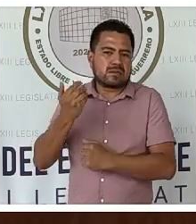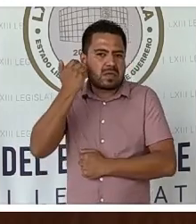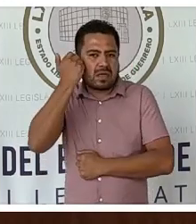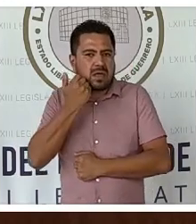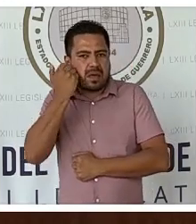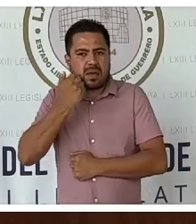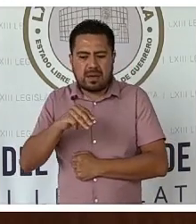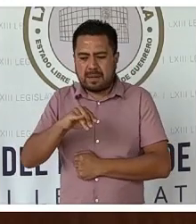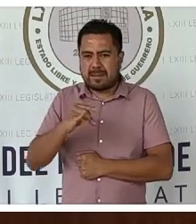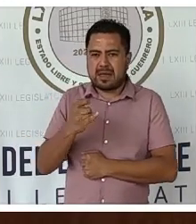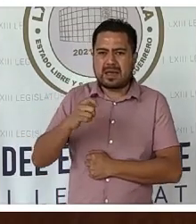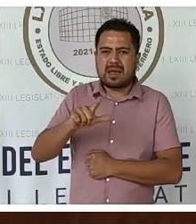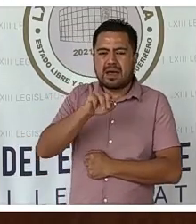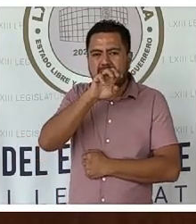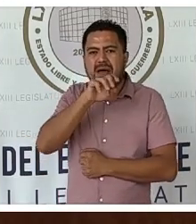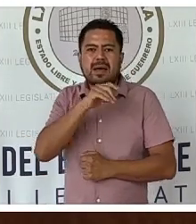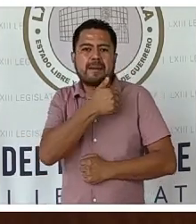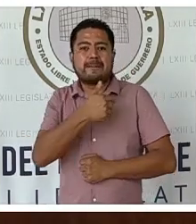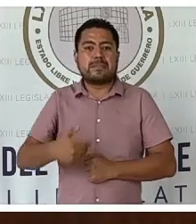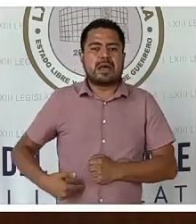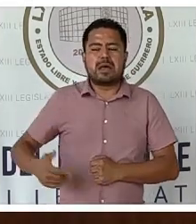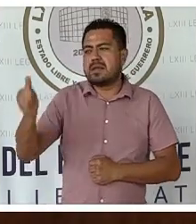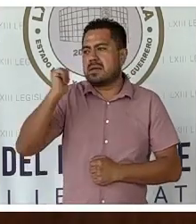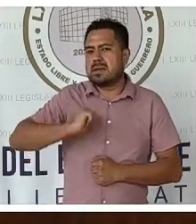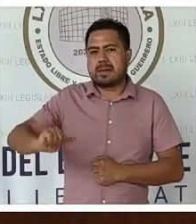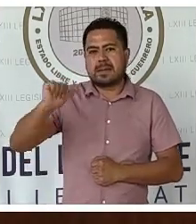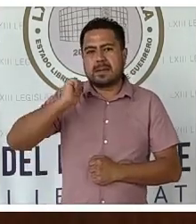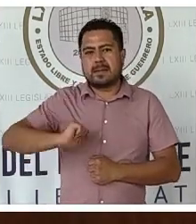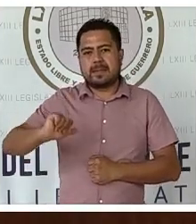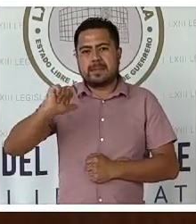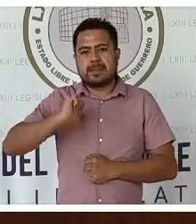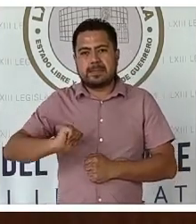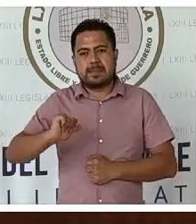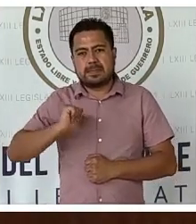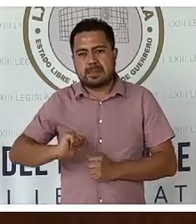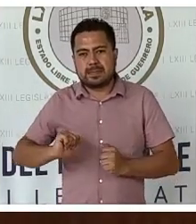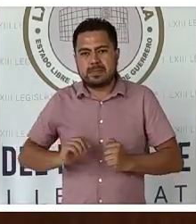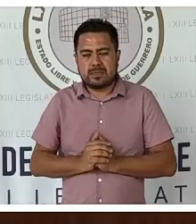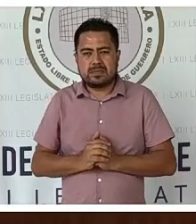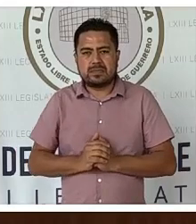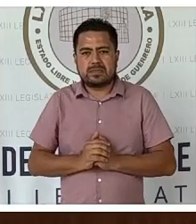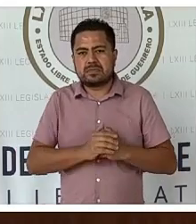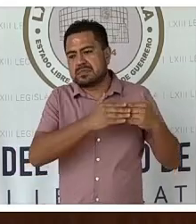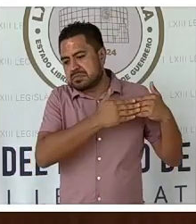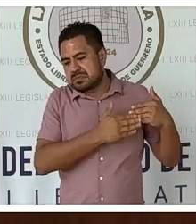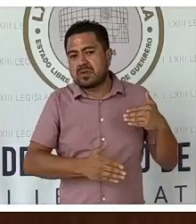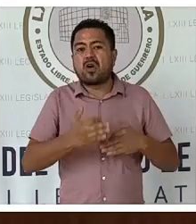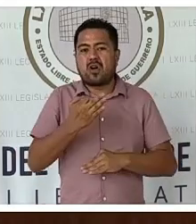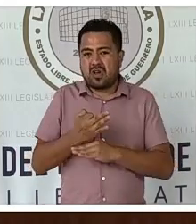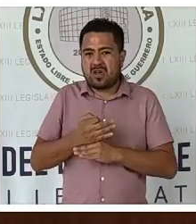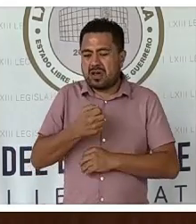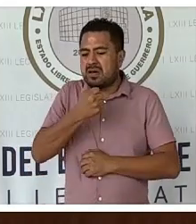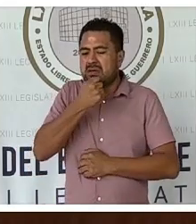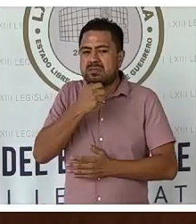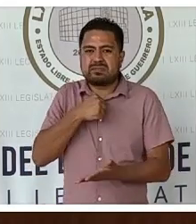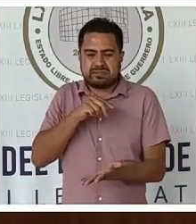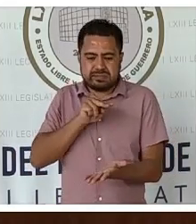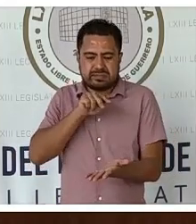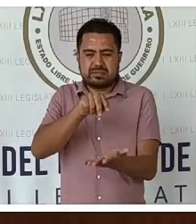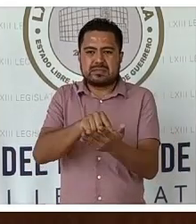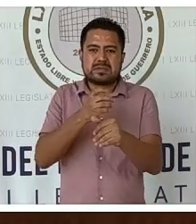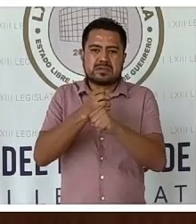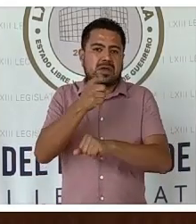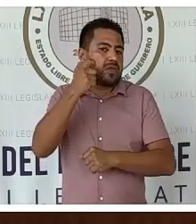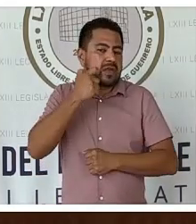Miguel de la Madrid era el presidente en esos tiempos. Desde esta tribuna del Estado de